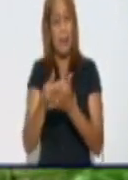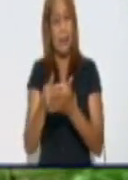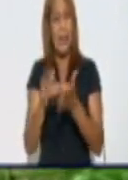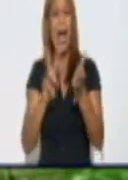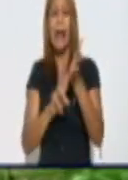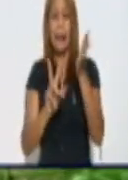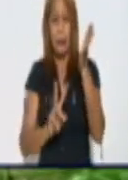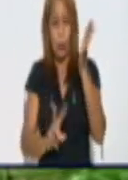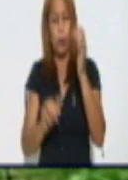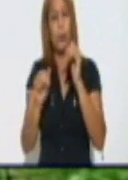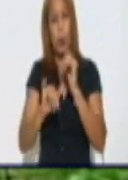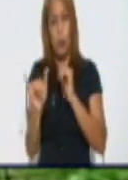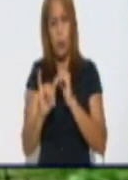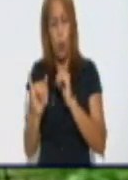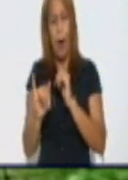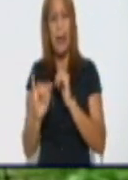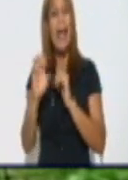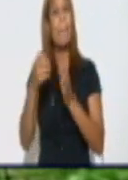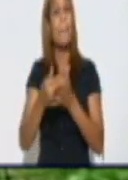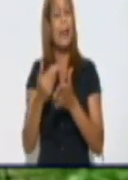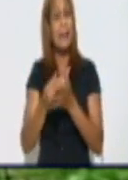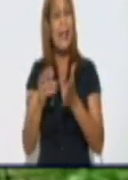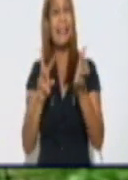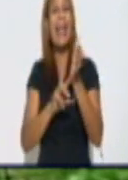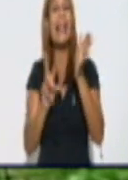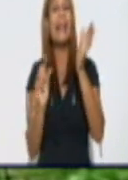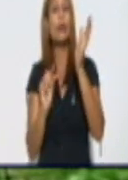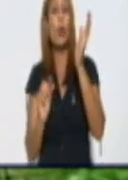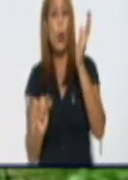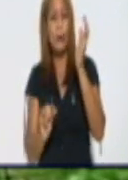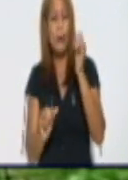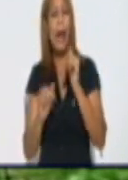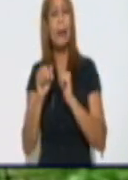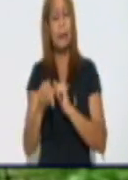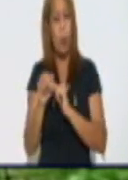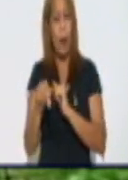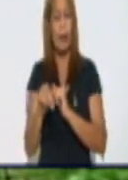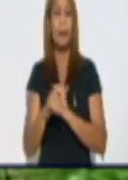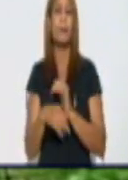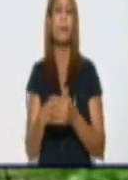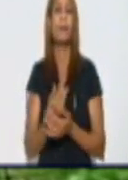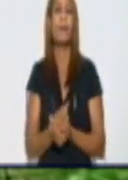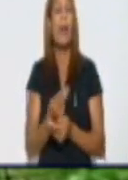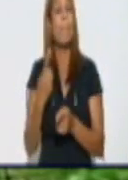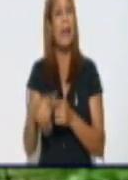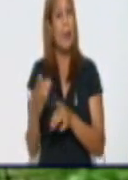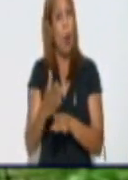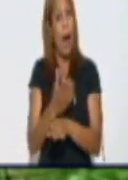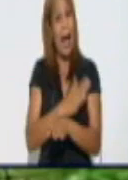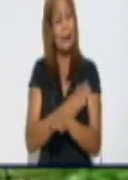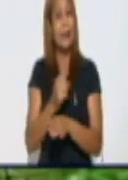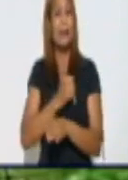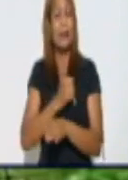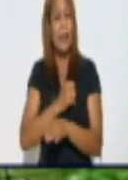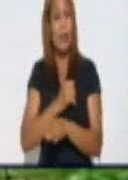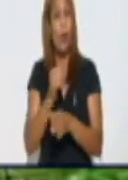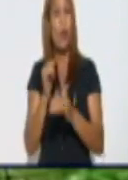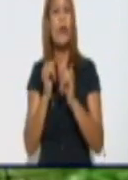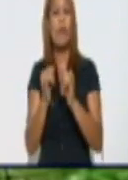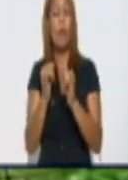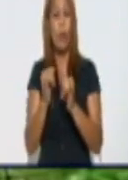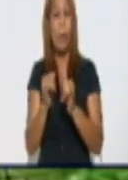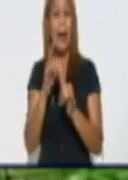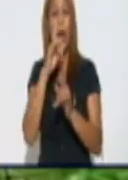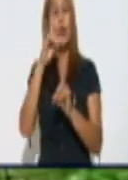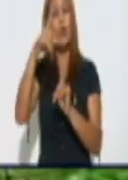posibilidad de conocer cómo se ha comportado el servicio eléctrico en el territorio. Pero antes, quiero darle lectura a la siguiente